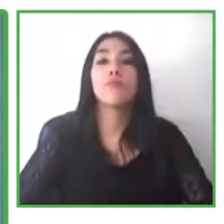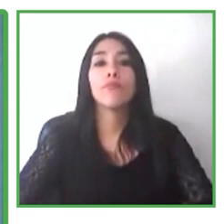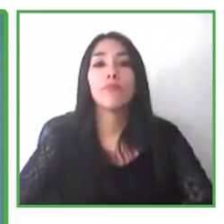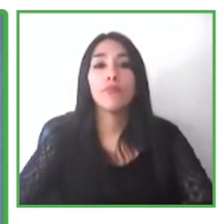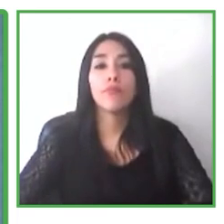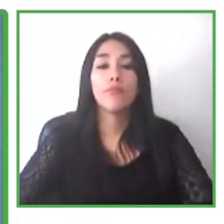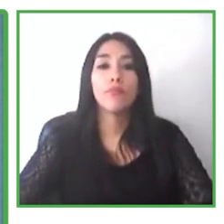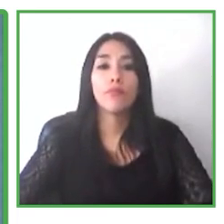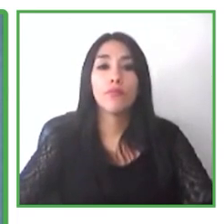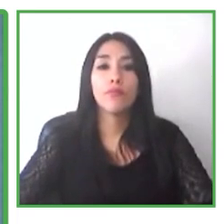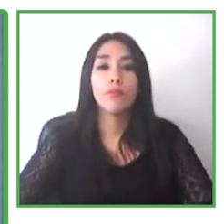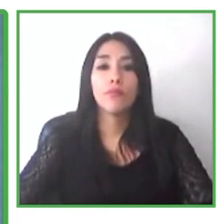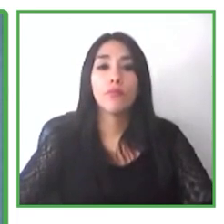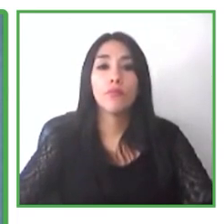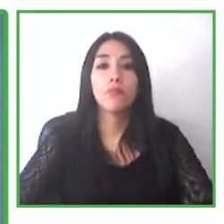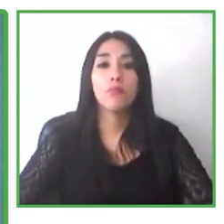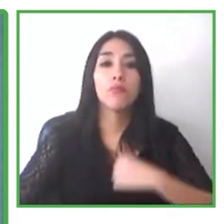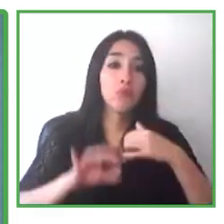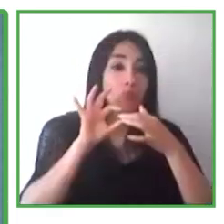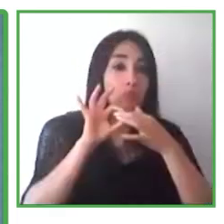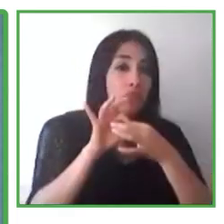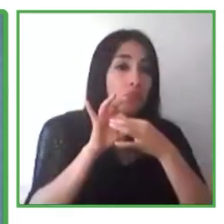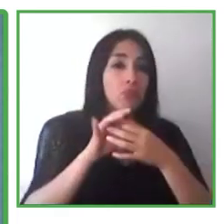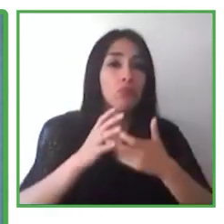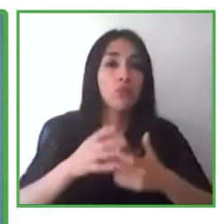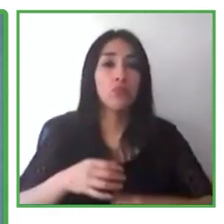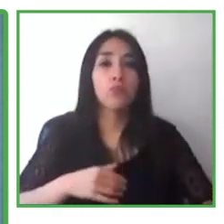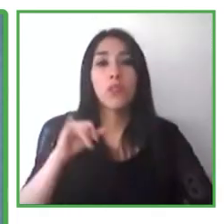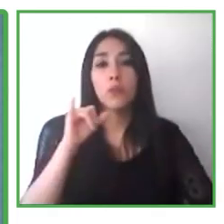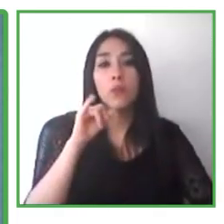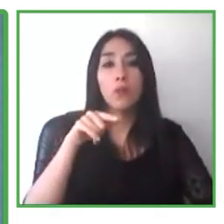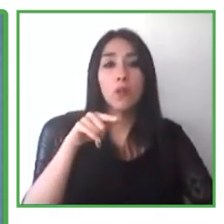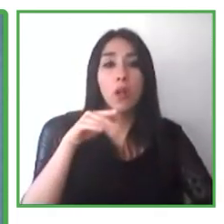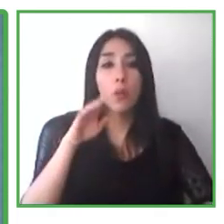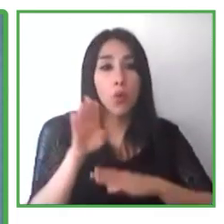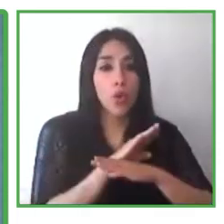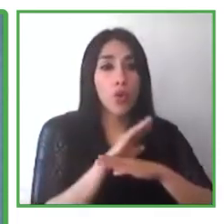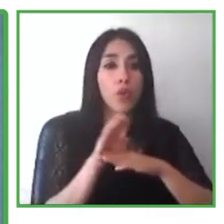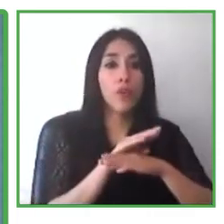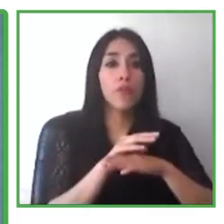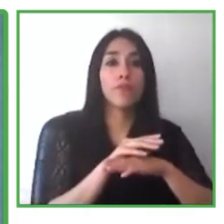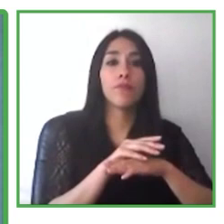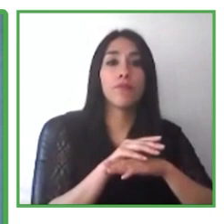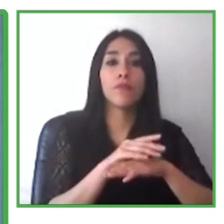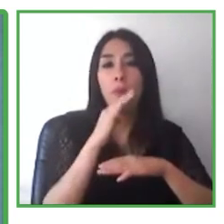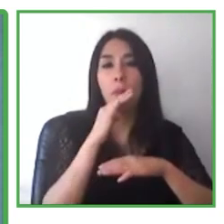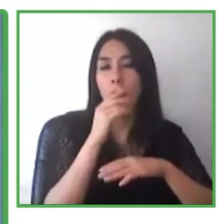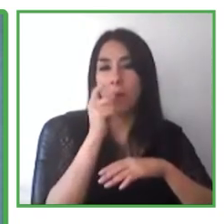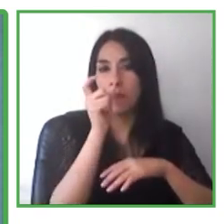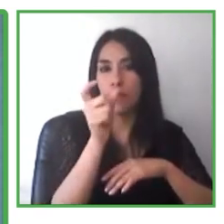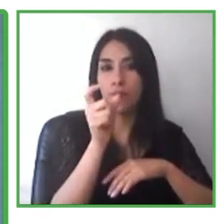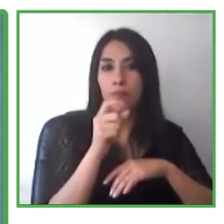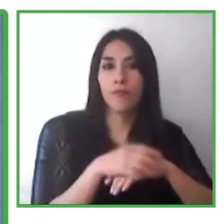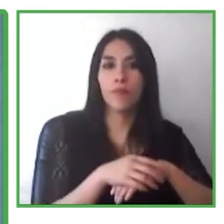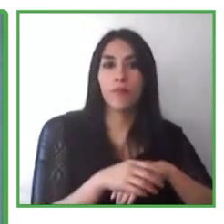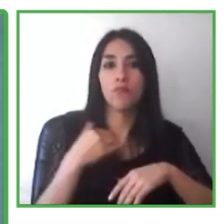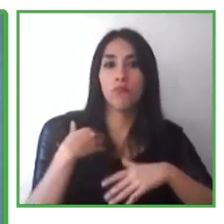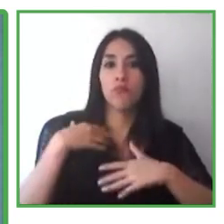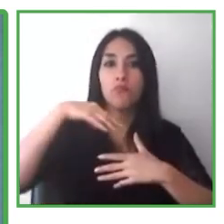Bueno, dentro de las empresas tiene Passwork dentro y se llama Notoworks. También somos miembros de esa comunidad.